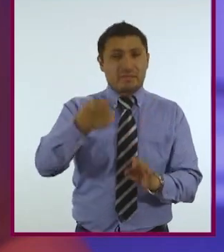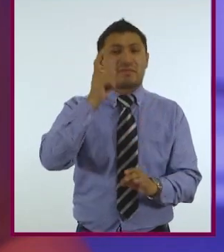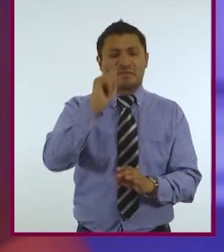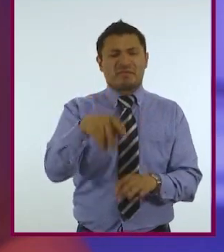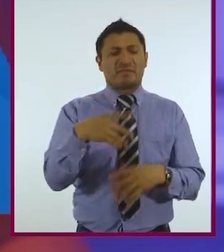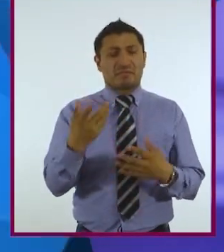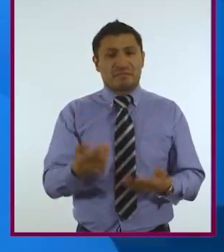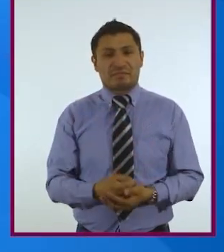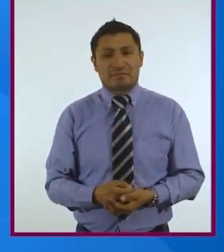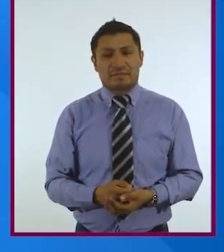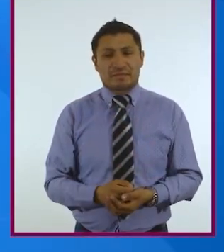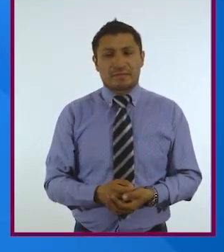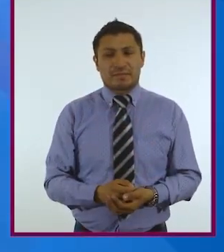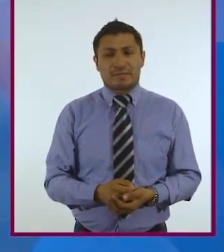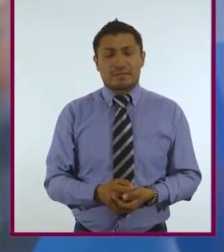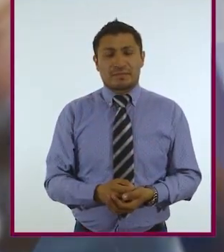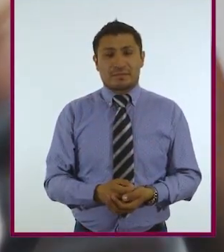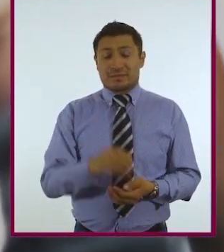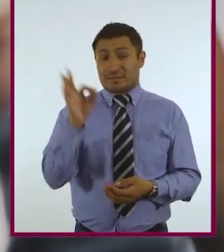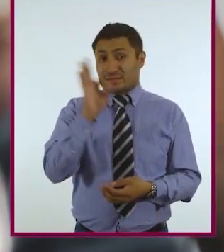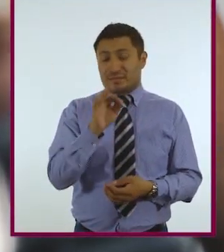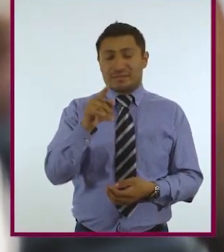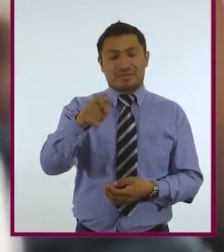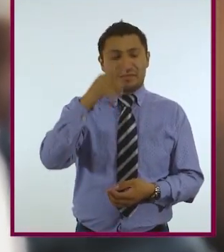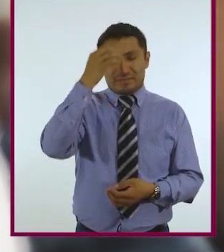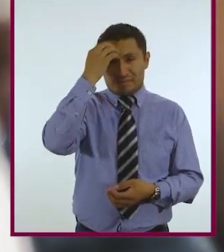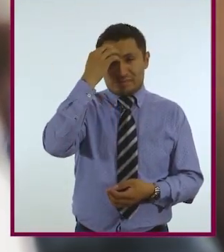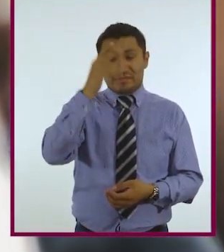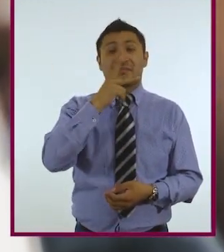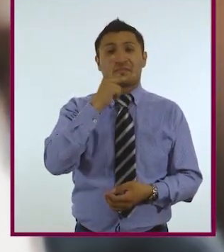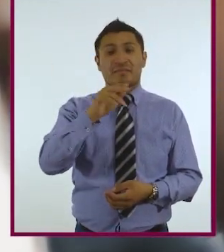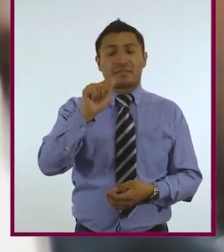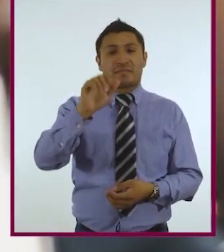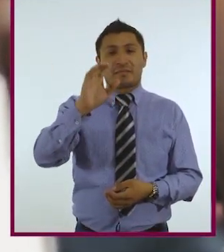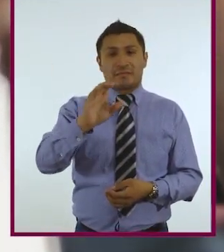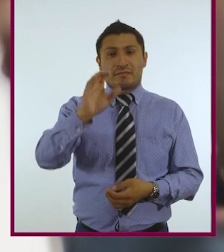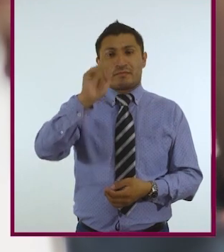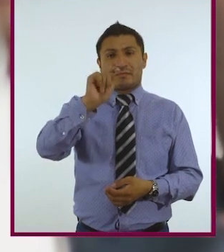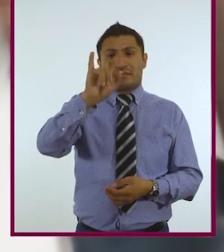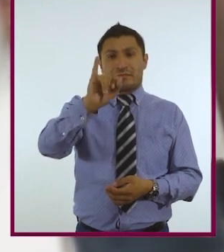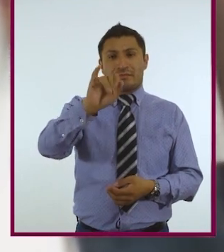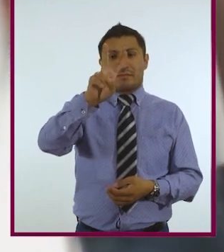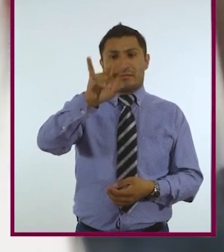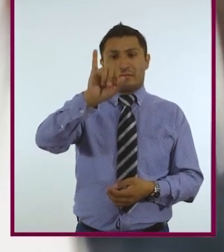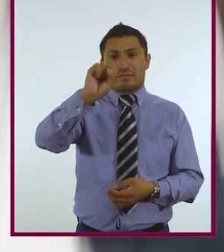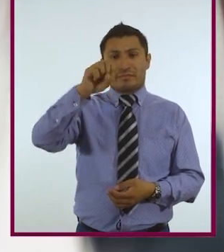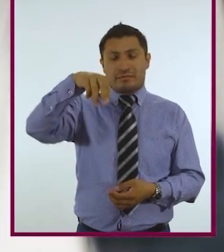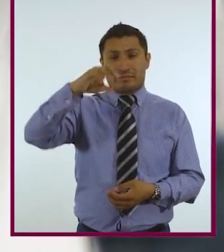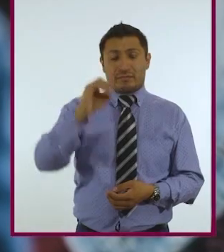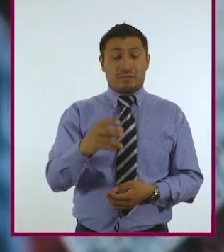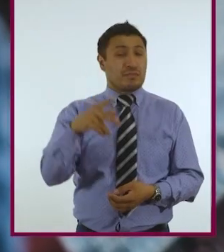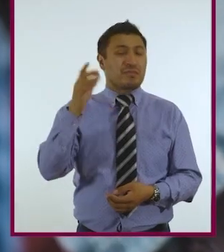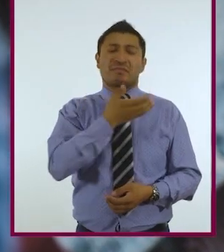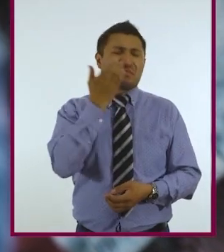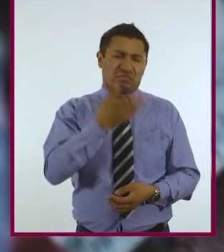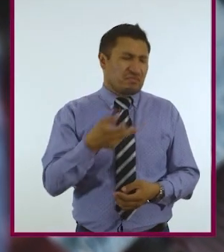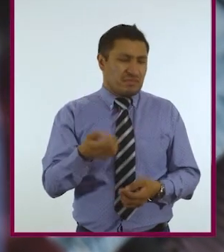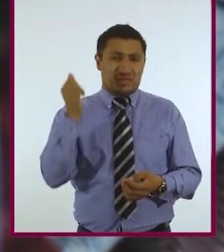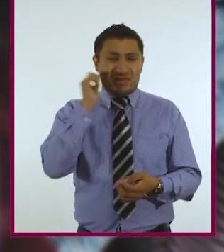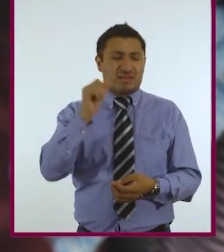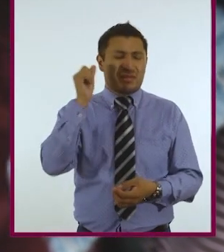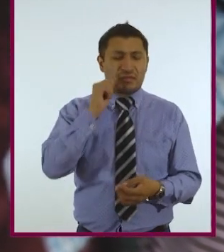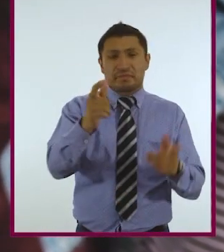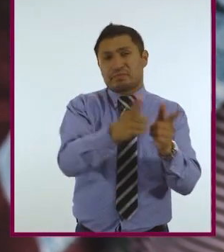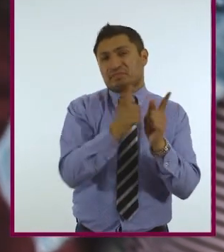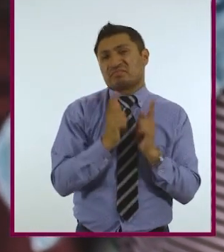que estoy hablando. Seguramente la palabra activismo te suena a algo ya muy común. Constantemente